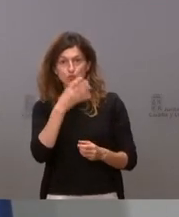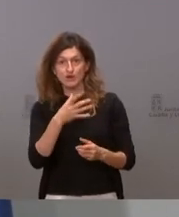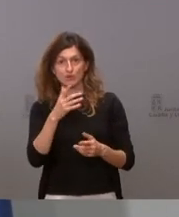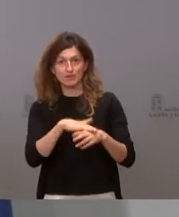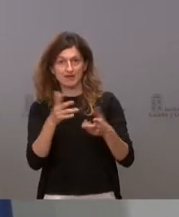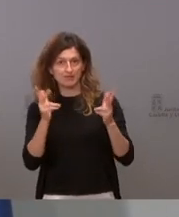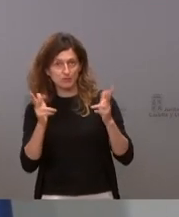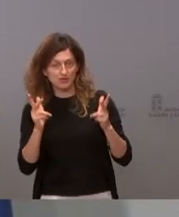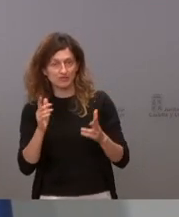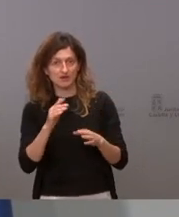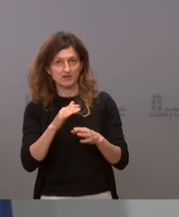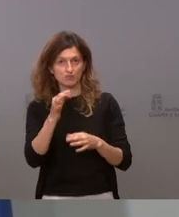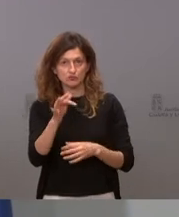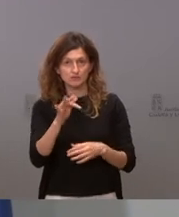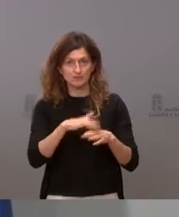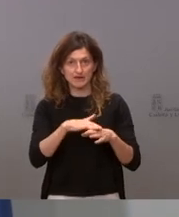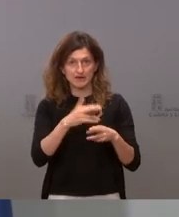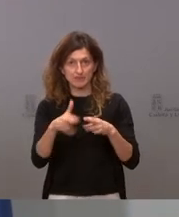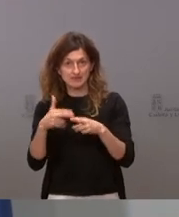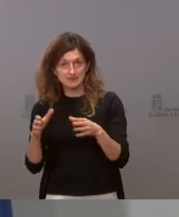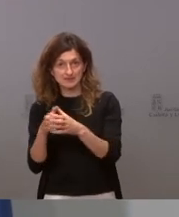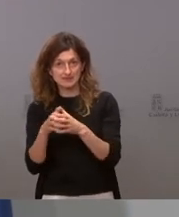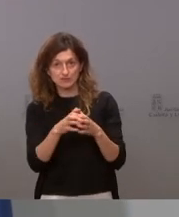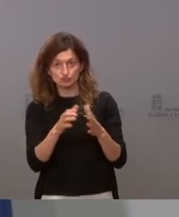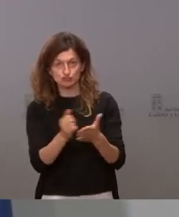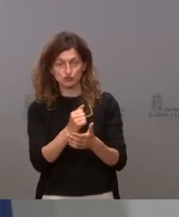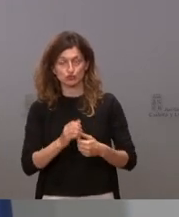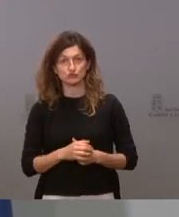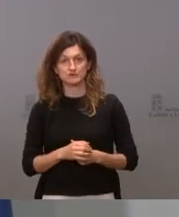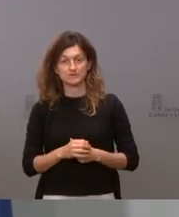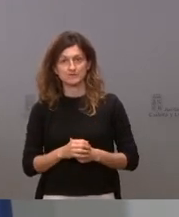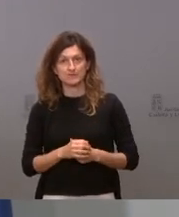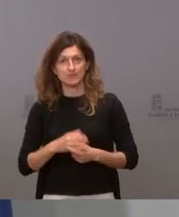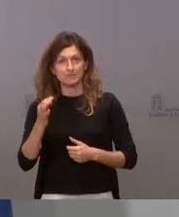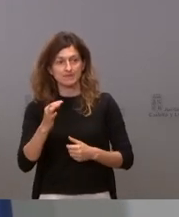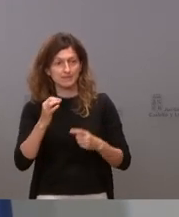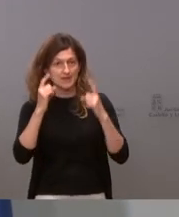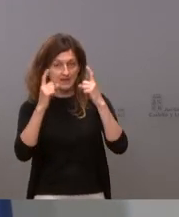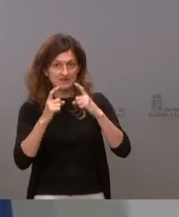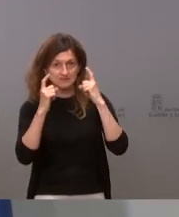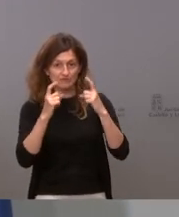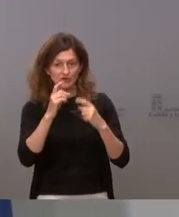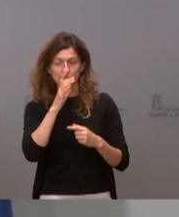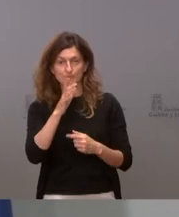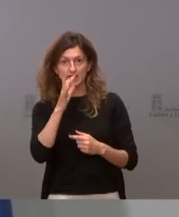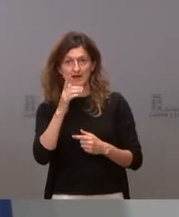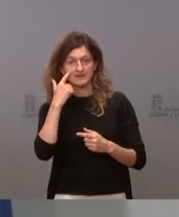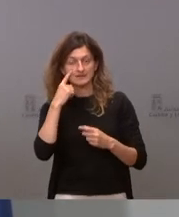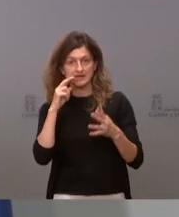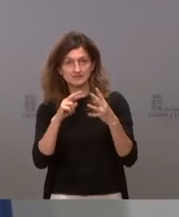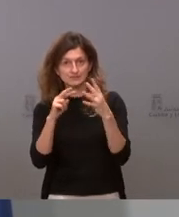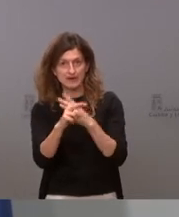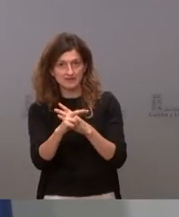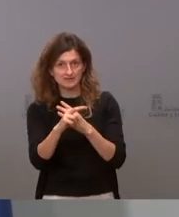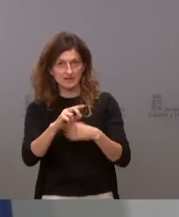bueno para los partidos y creo que todos los partidos pues tenemos que hacer el esfuerzo por dotar de la mayor transparencia